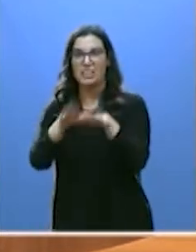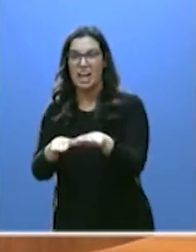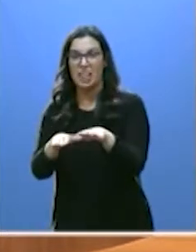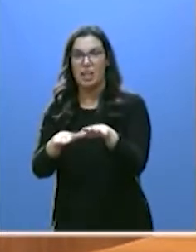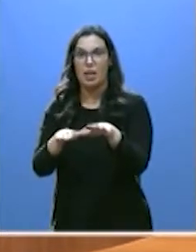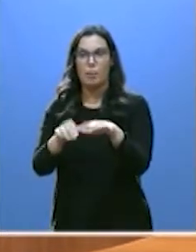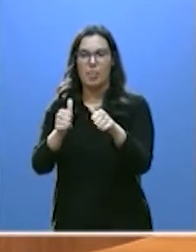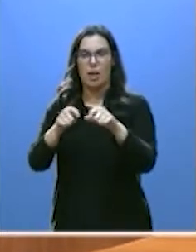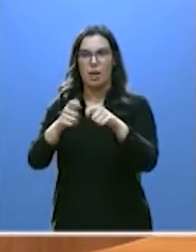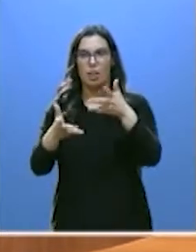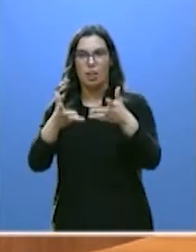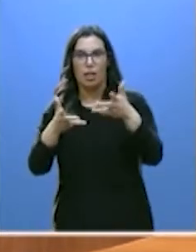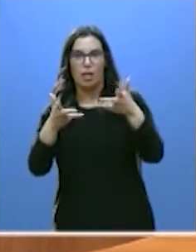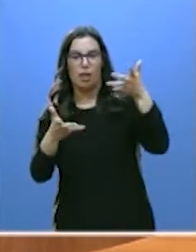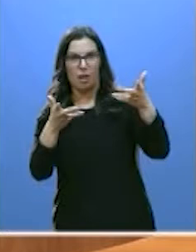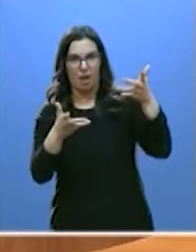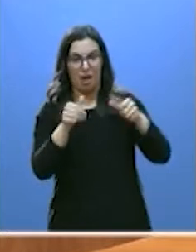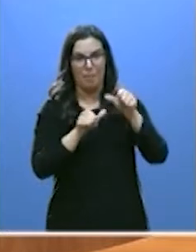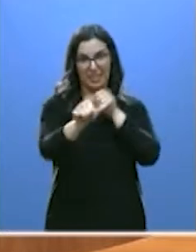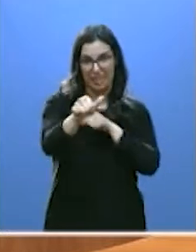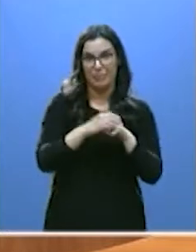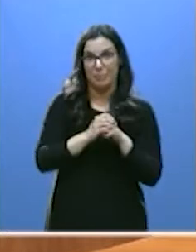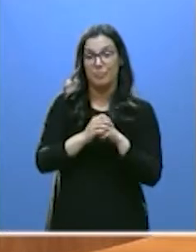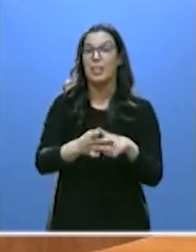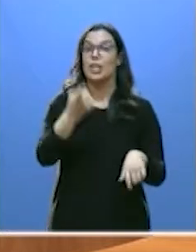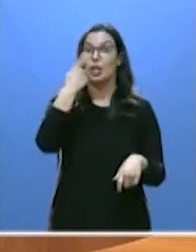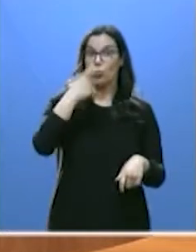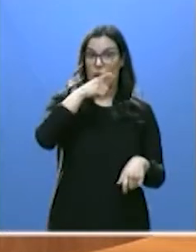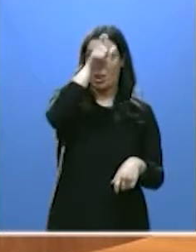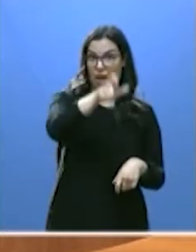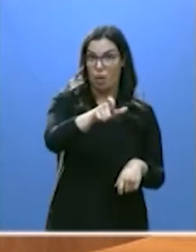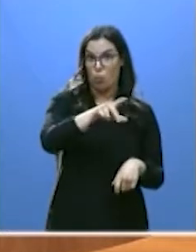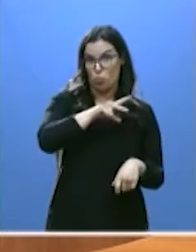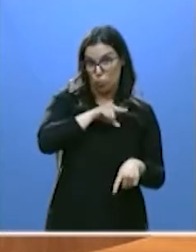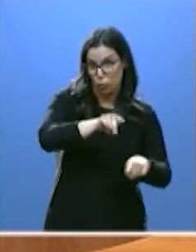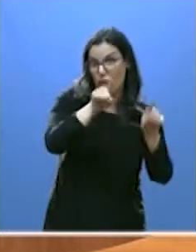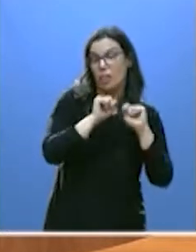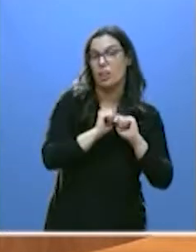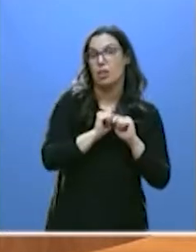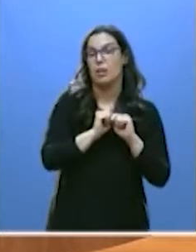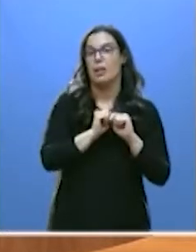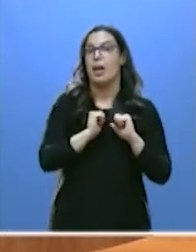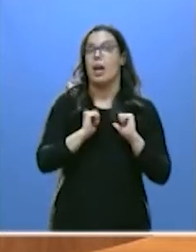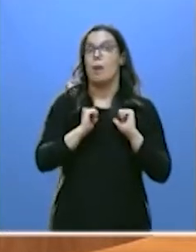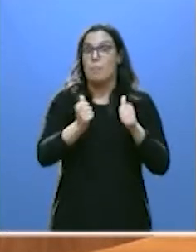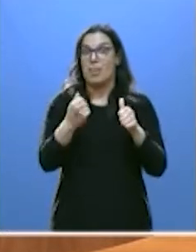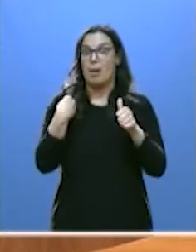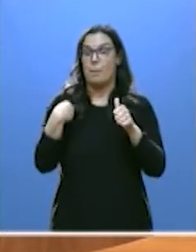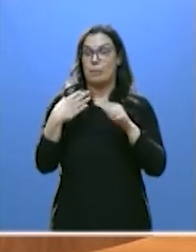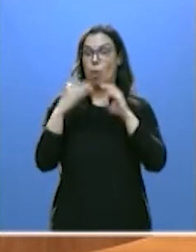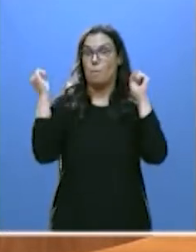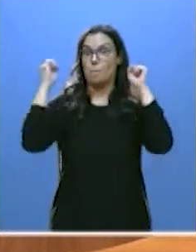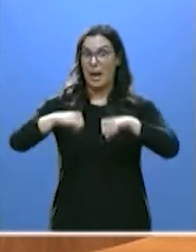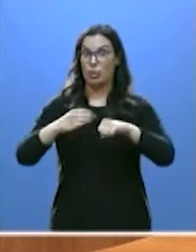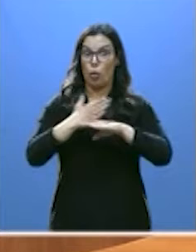desaparecer. Y Luis Tudanca, es decir, usted, empieza a sabotear el pacto para